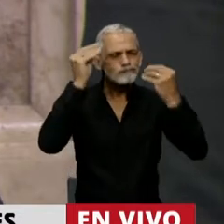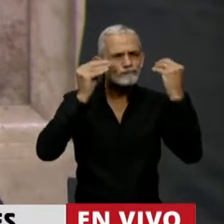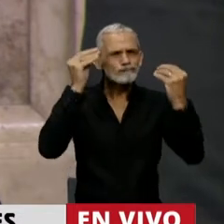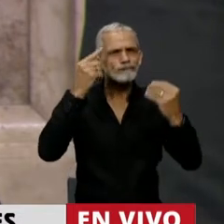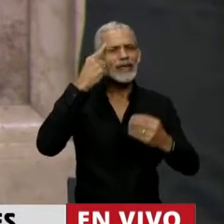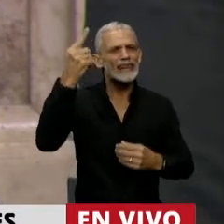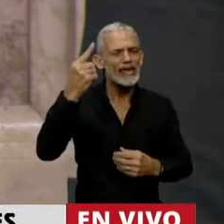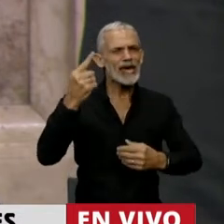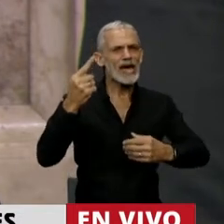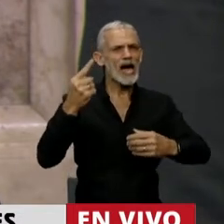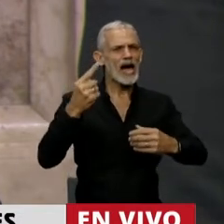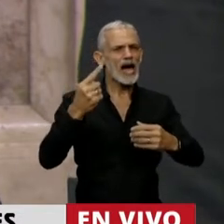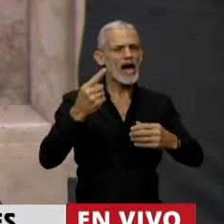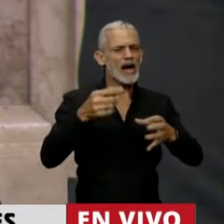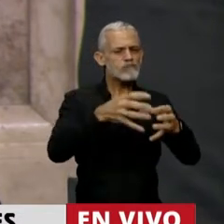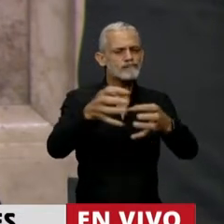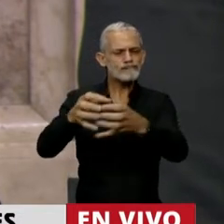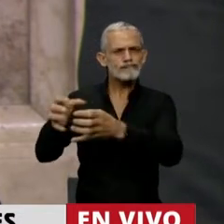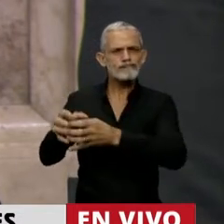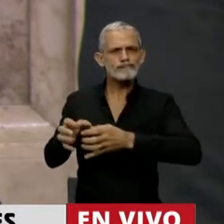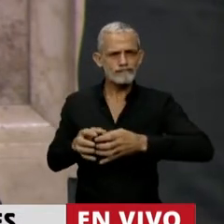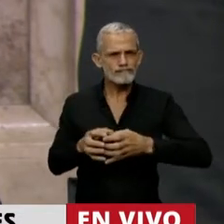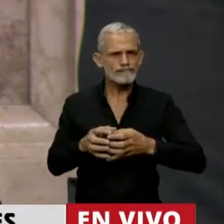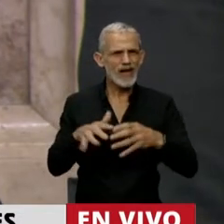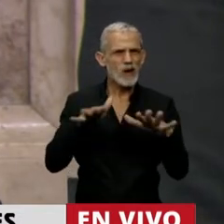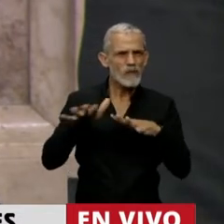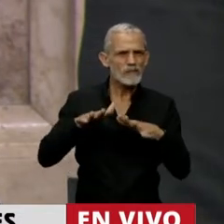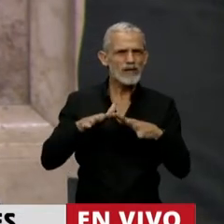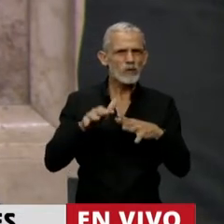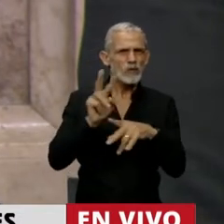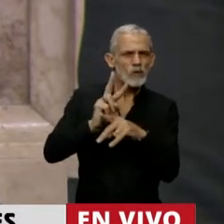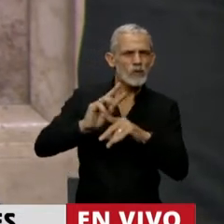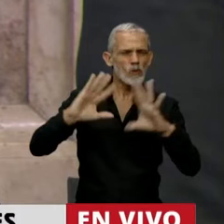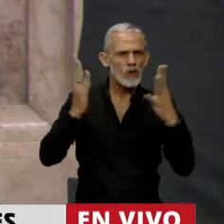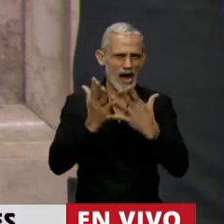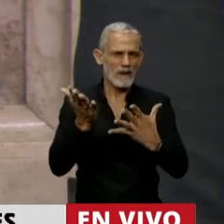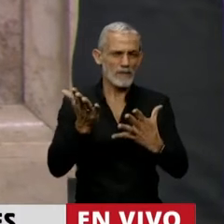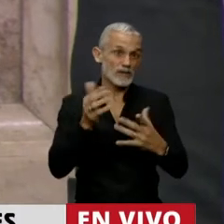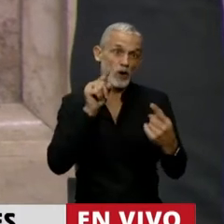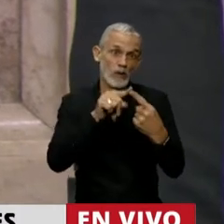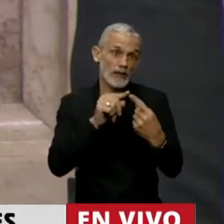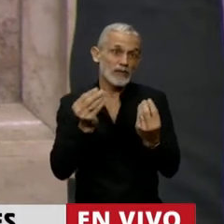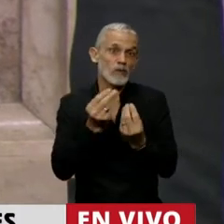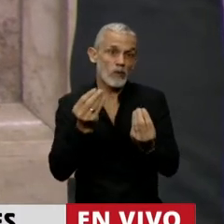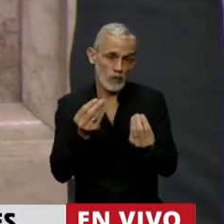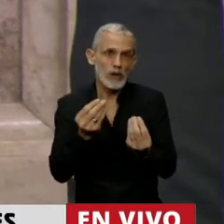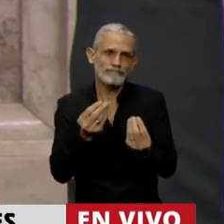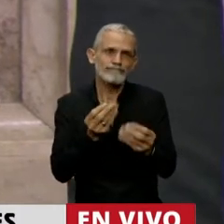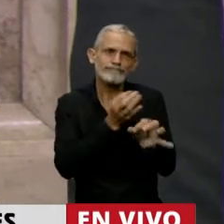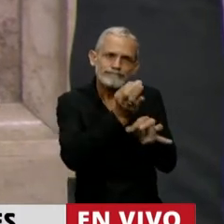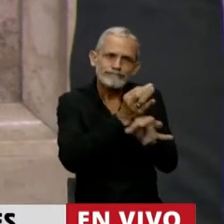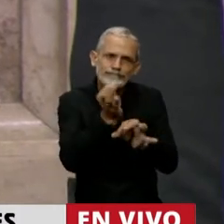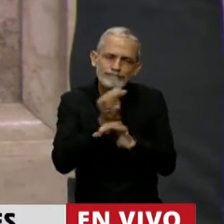la iniciativa de distintos sectores del movimiento socioambiental con la idea de todo lo que tiene que ver con la